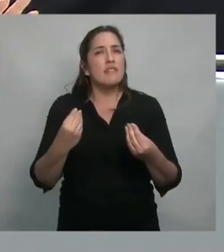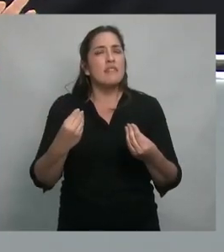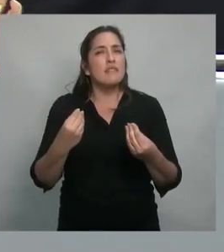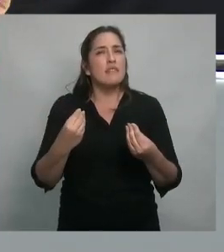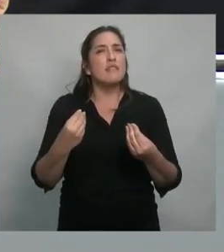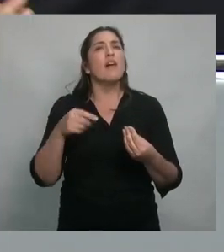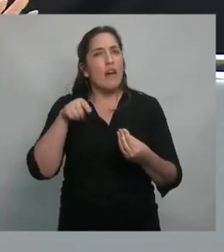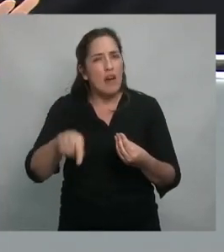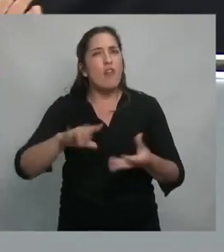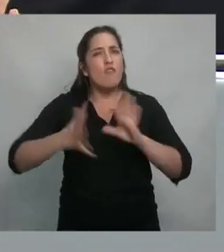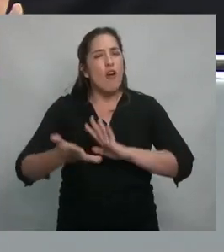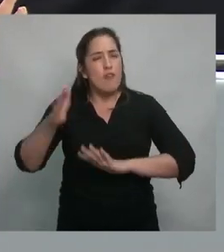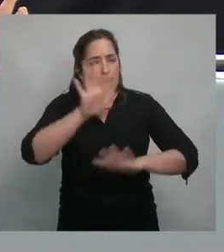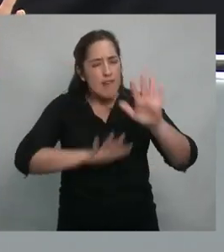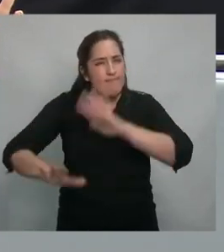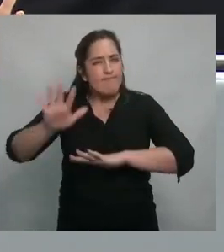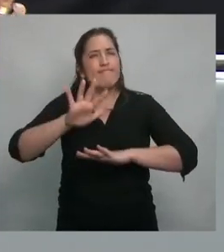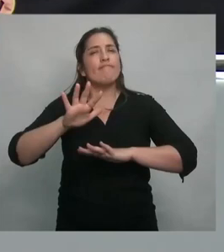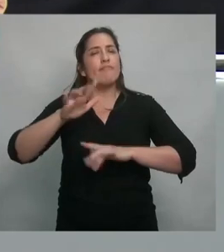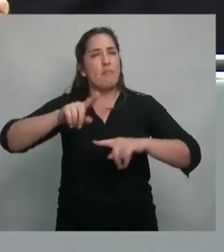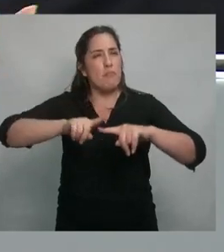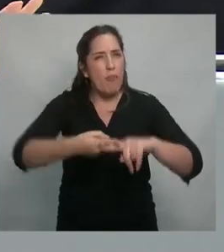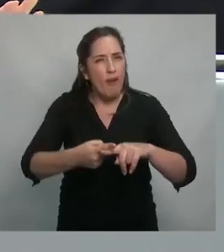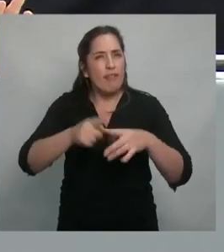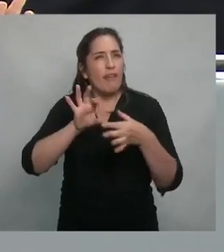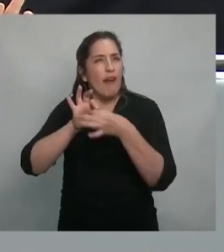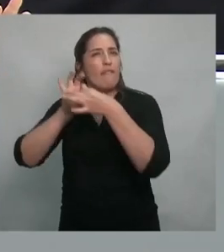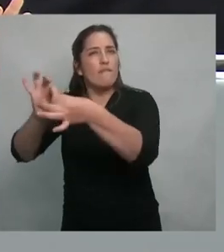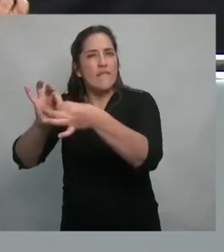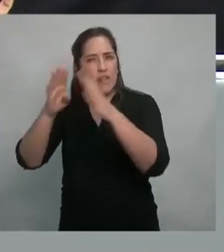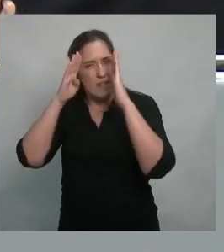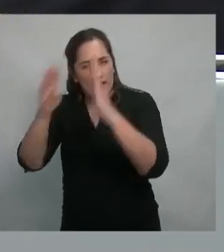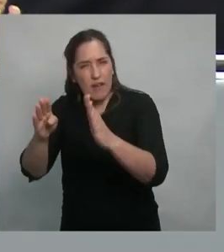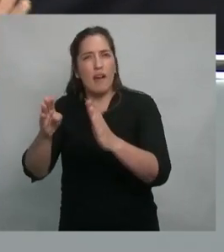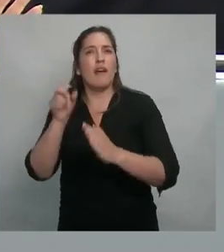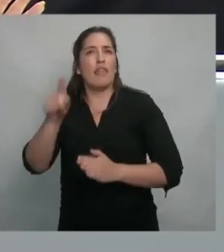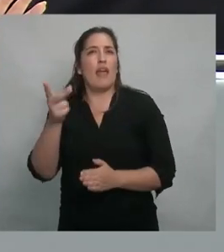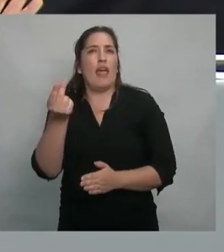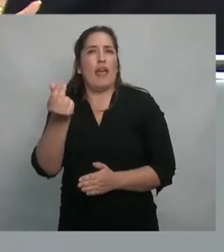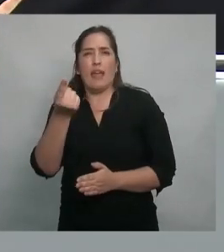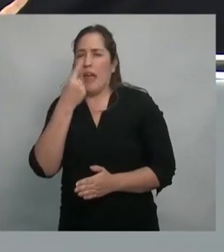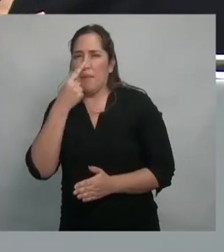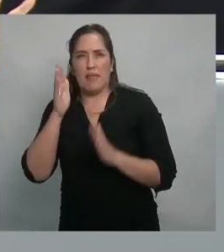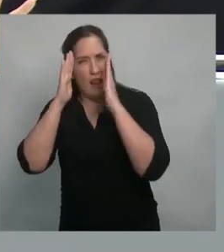política del capitalismo, como lo fue también